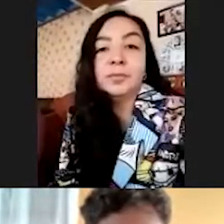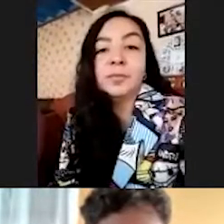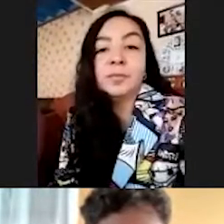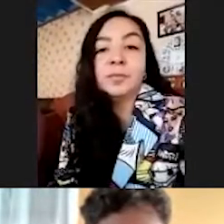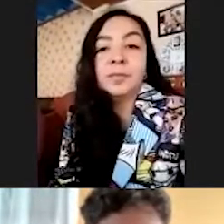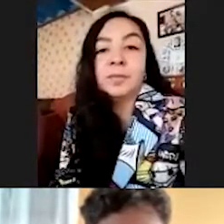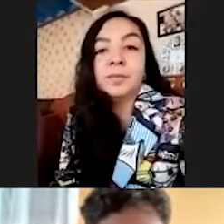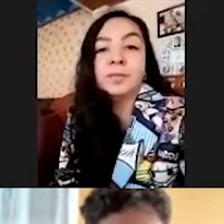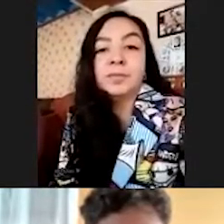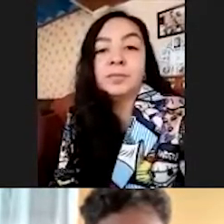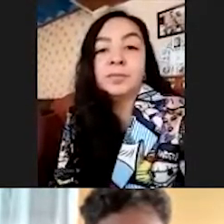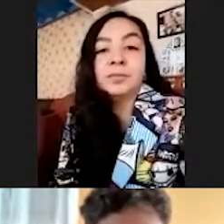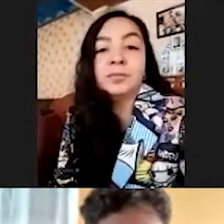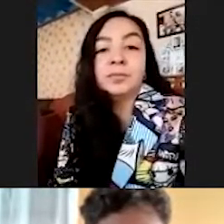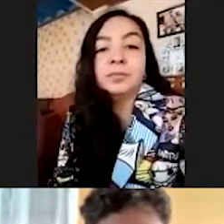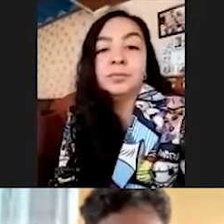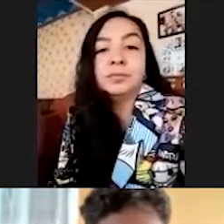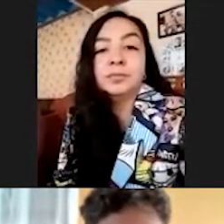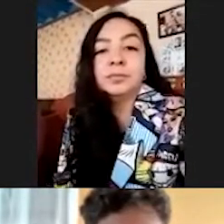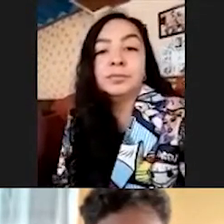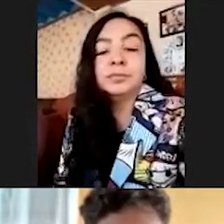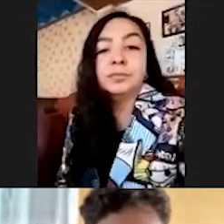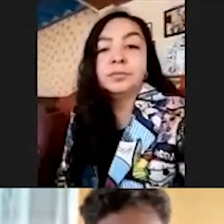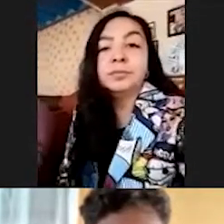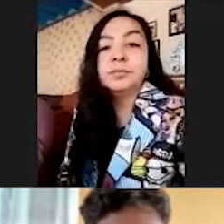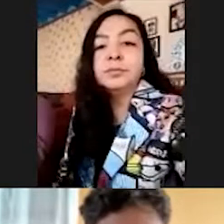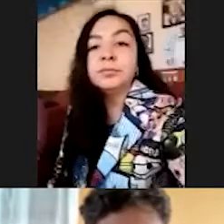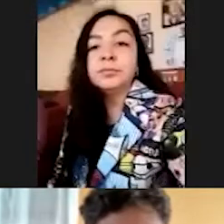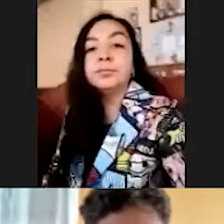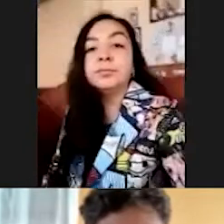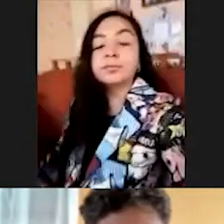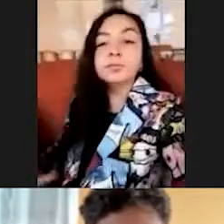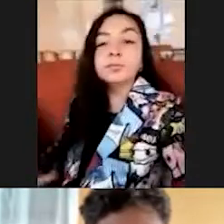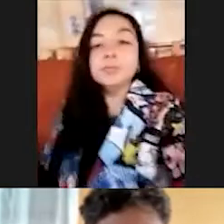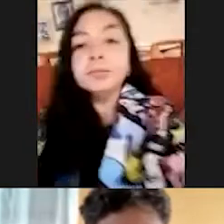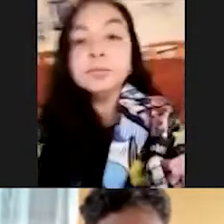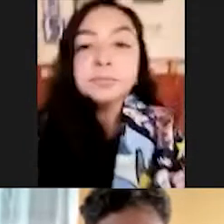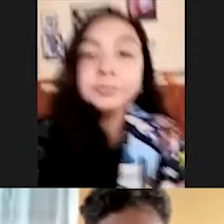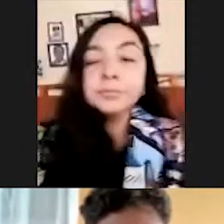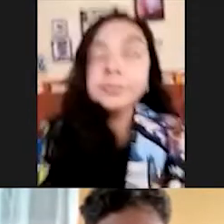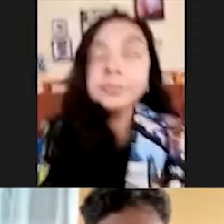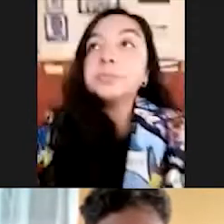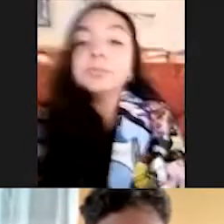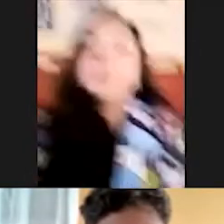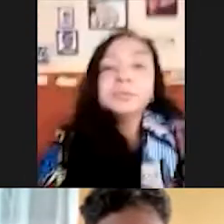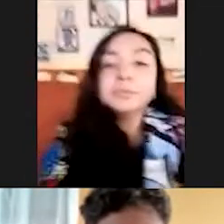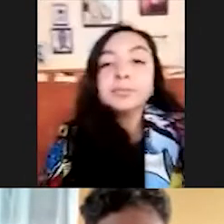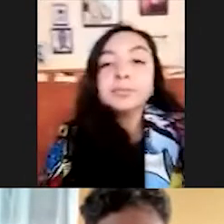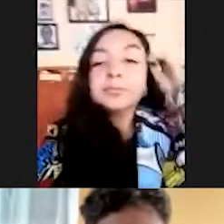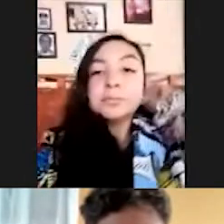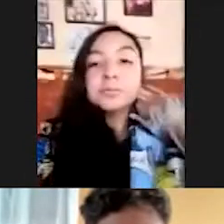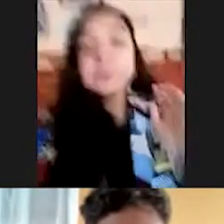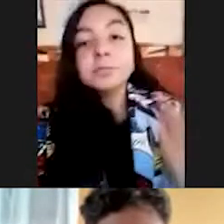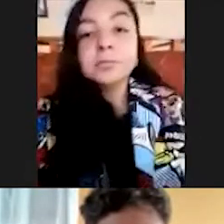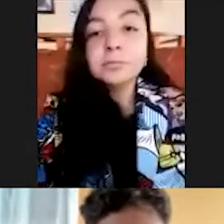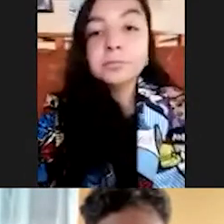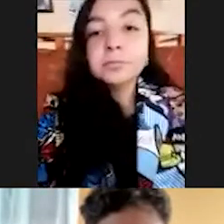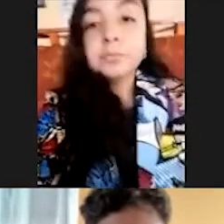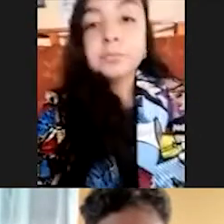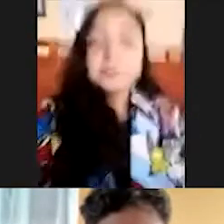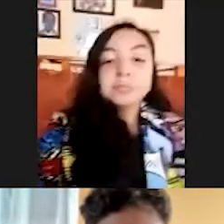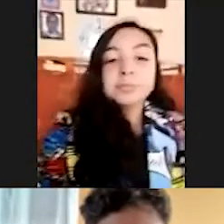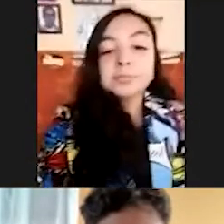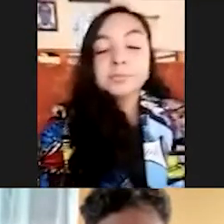cotidianamente en la construcción de un país más justo, equitativo y mejor para todos. La